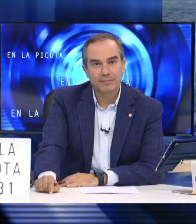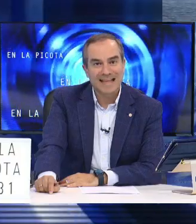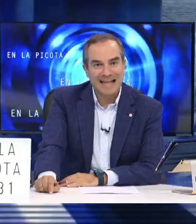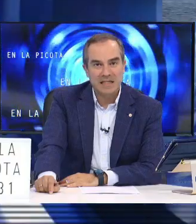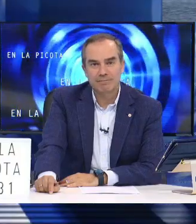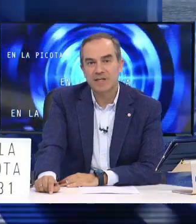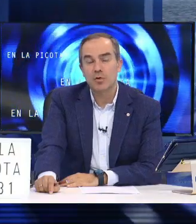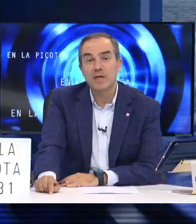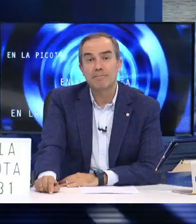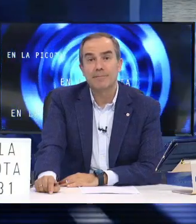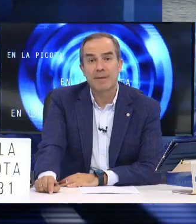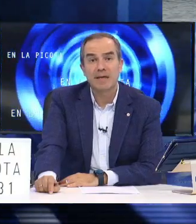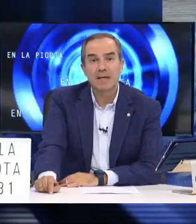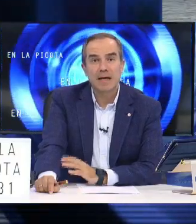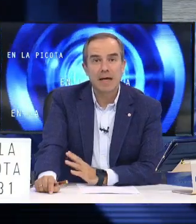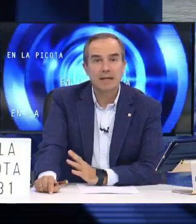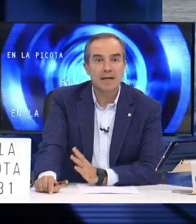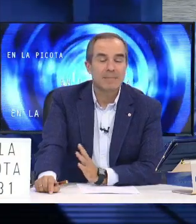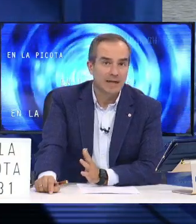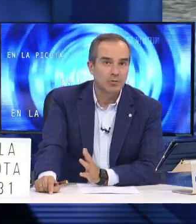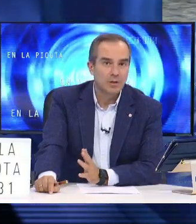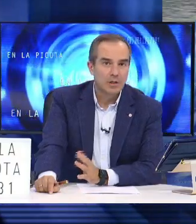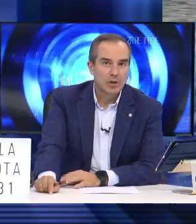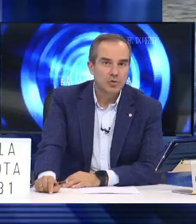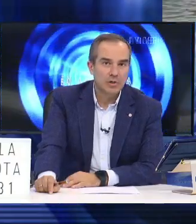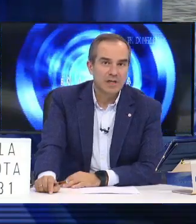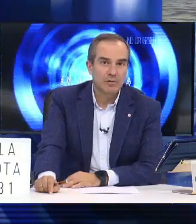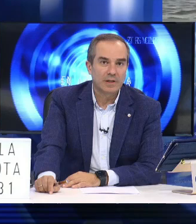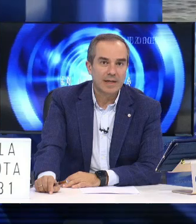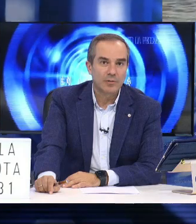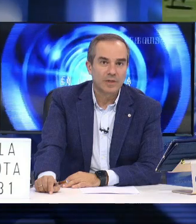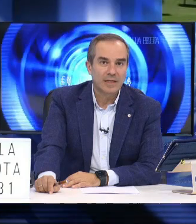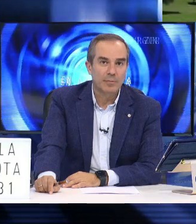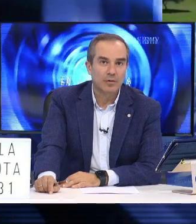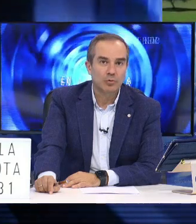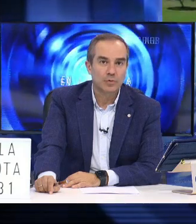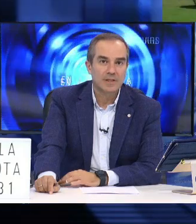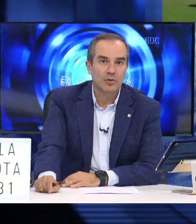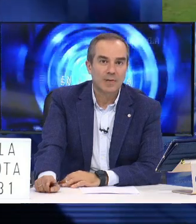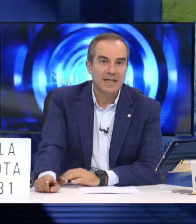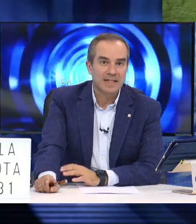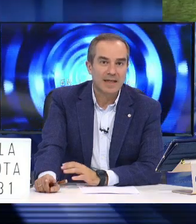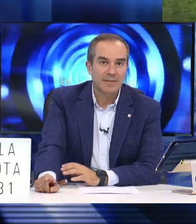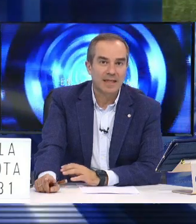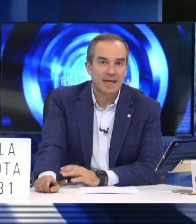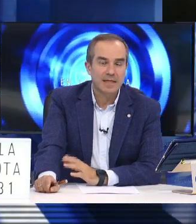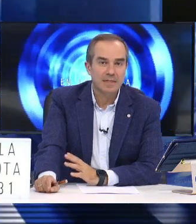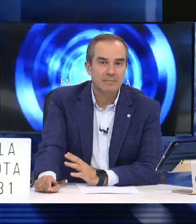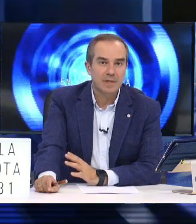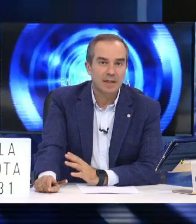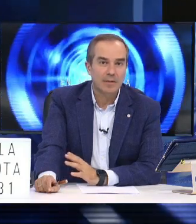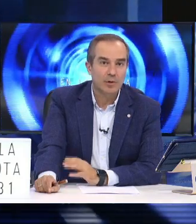Valdecañas. PSOE y PP han remarcado su rechazo al derribo de este complejo turístico Marina Isla de